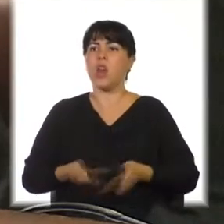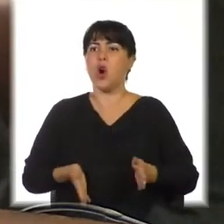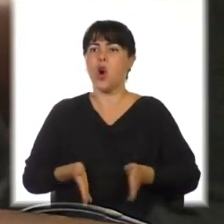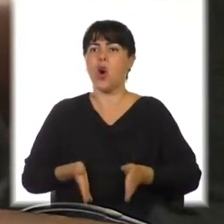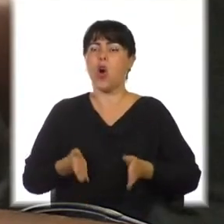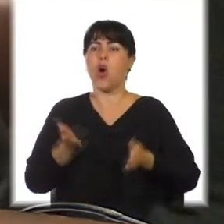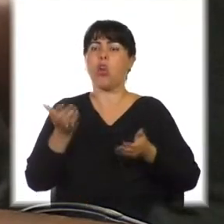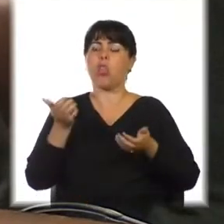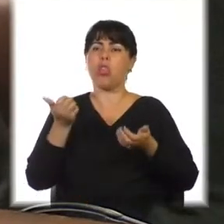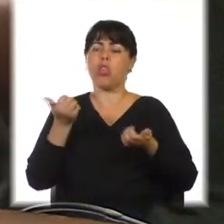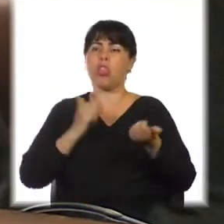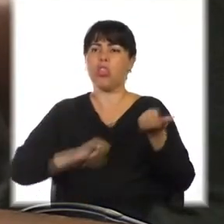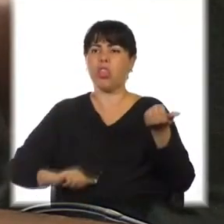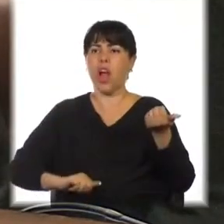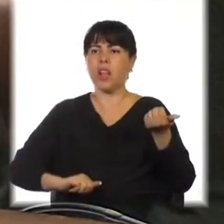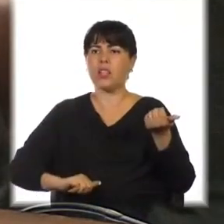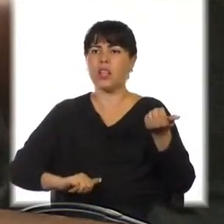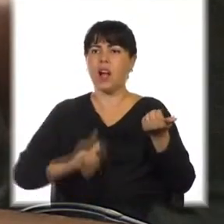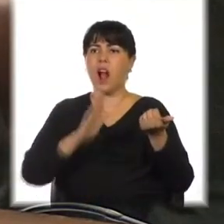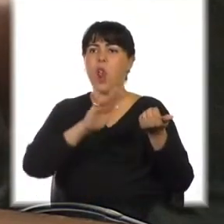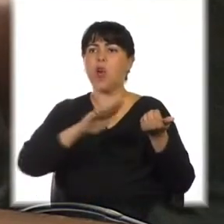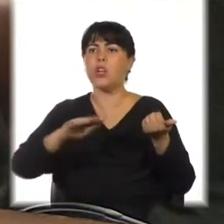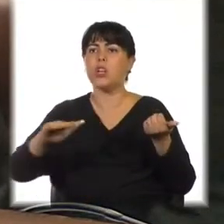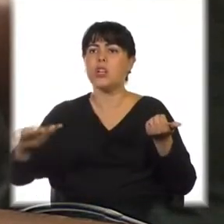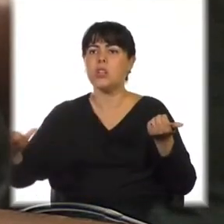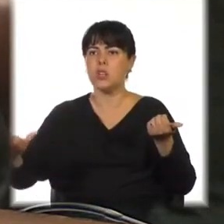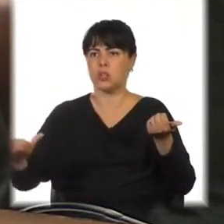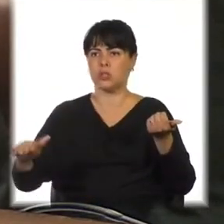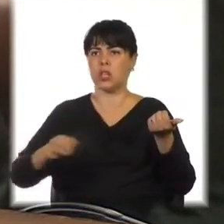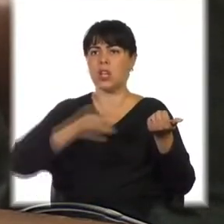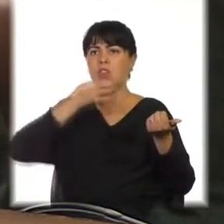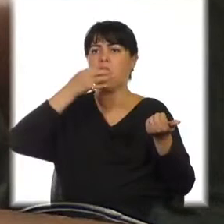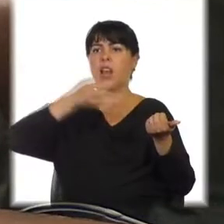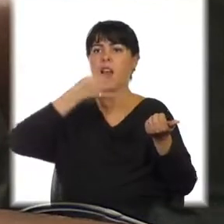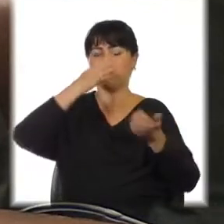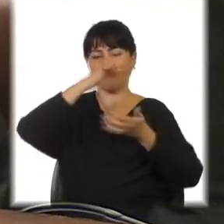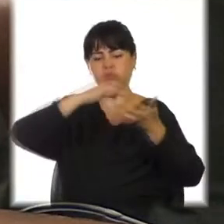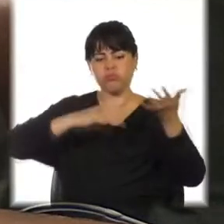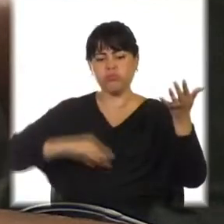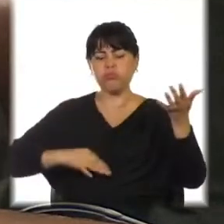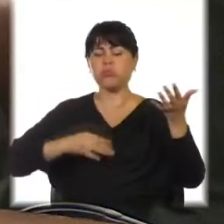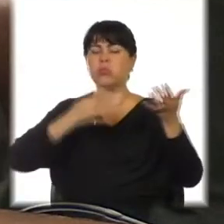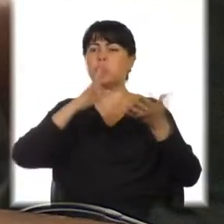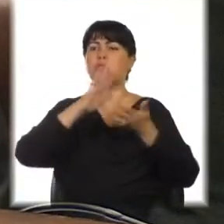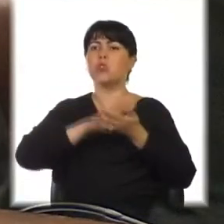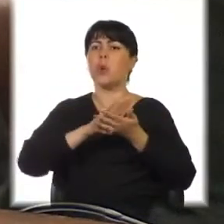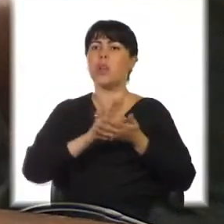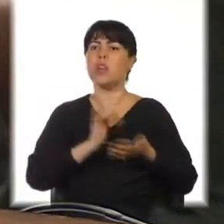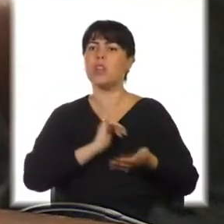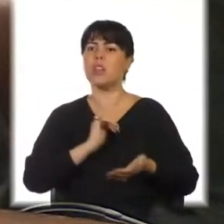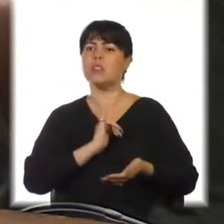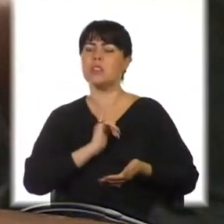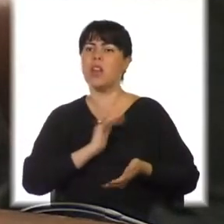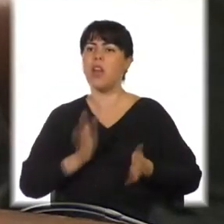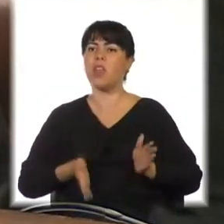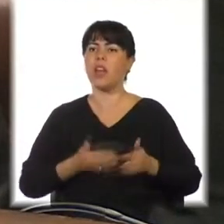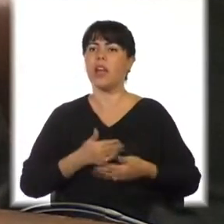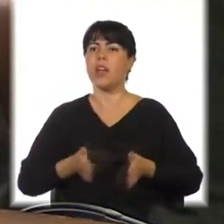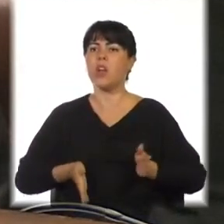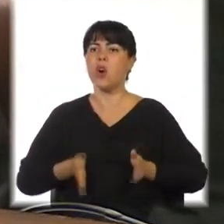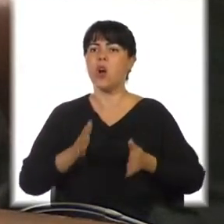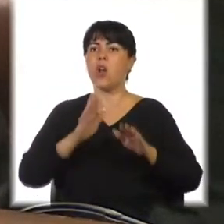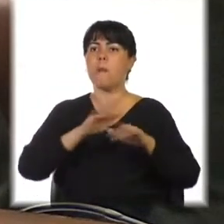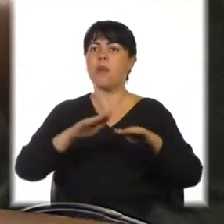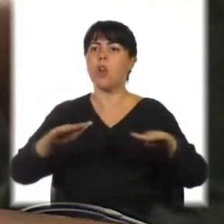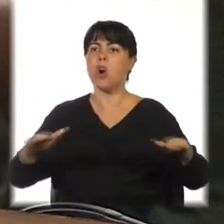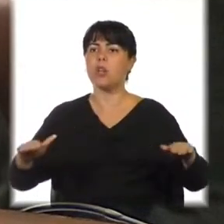El Colegio Americano de Pediatras ha dado a conocer una declaración en la que se posiciona sobre la identidad de género en los menores,